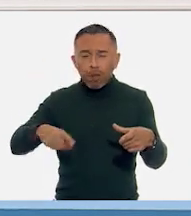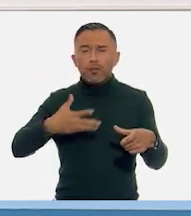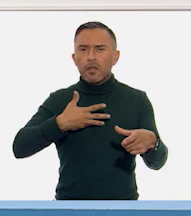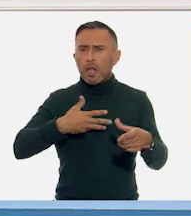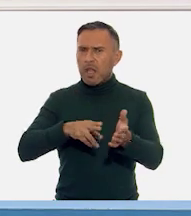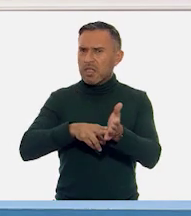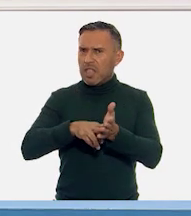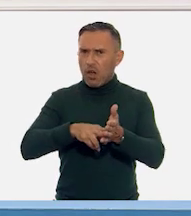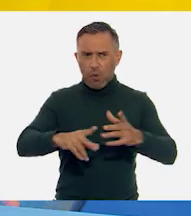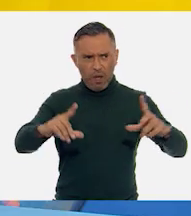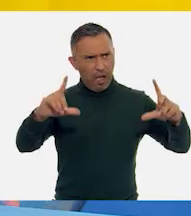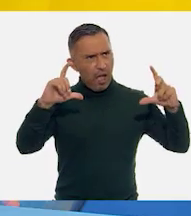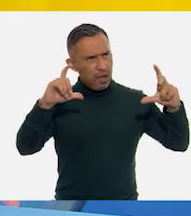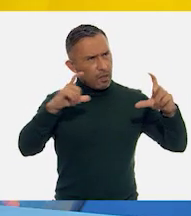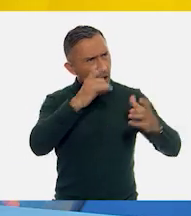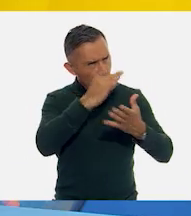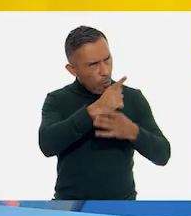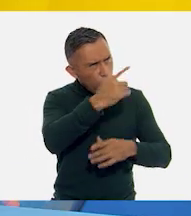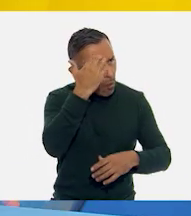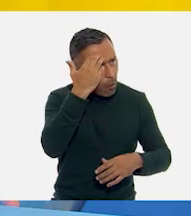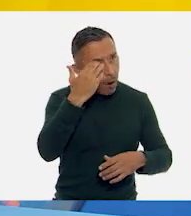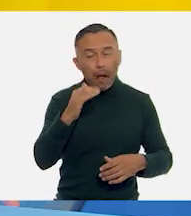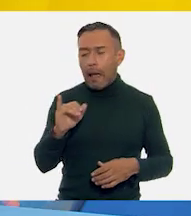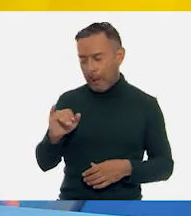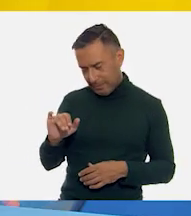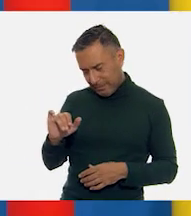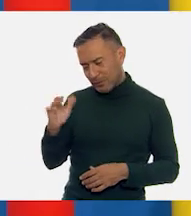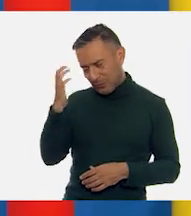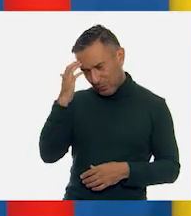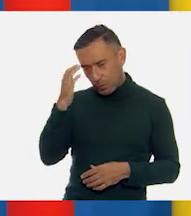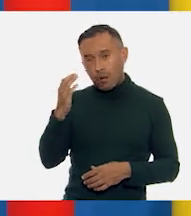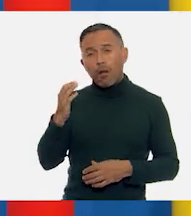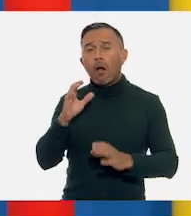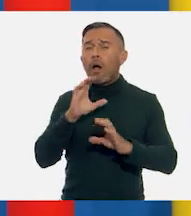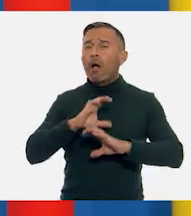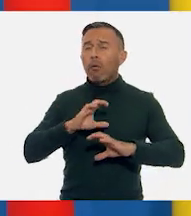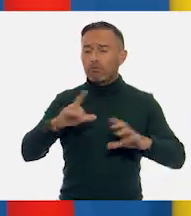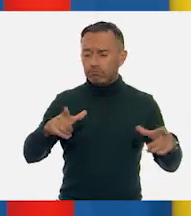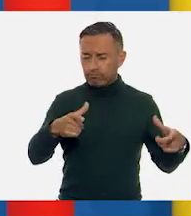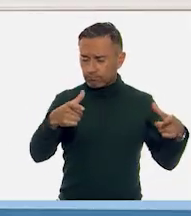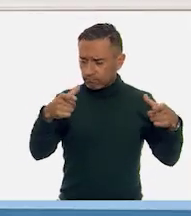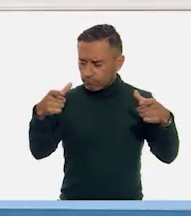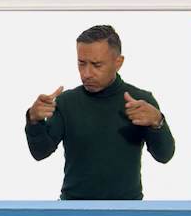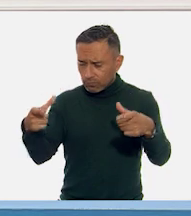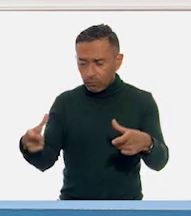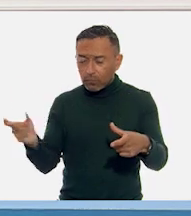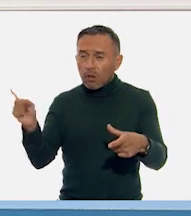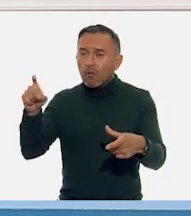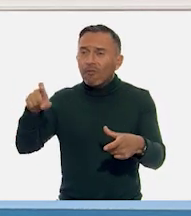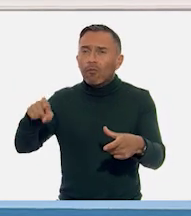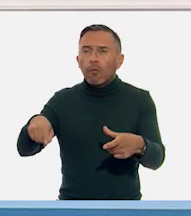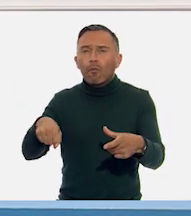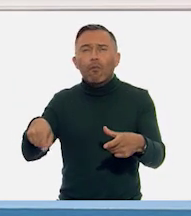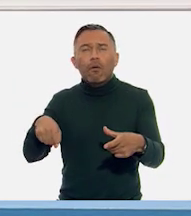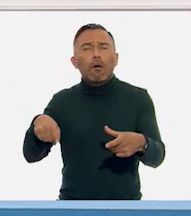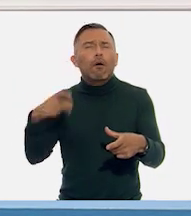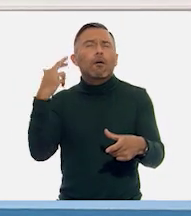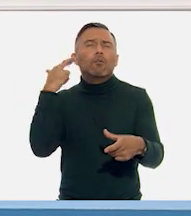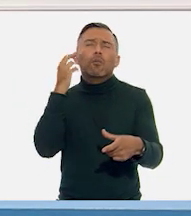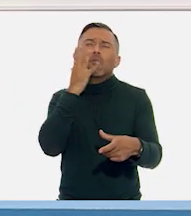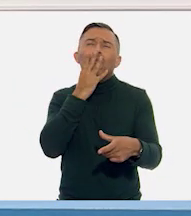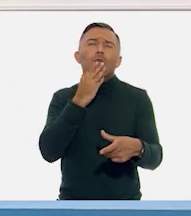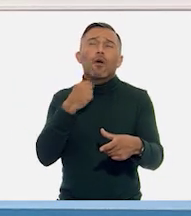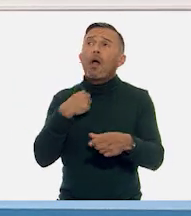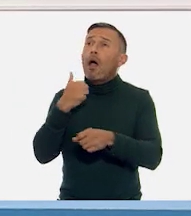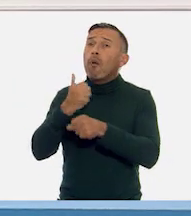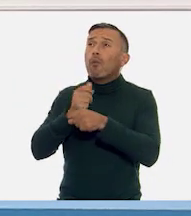negros y grandes. ¿Sí los conocen? Sí. Y la cantaba. Y se escuchaba muy bonito. Mi abuelo canta muy,